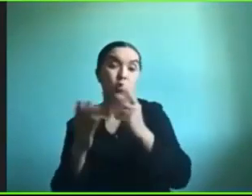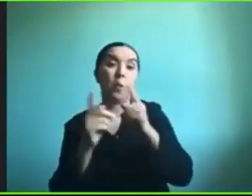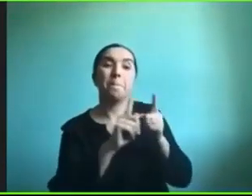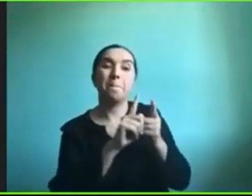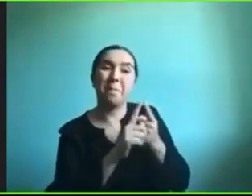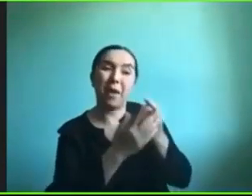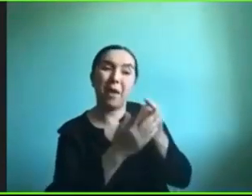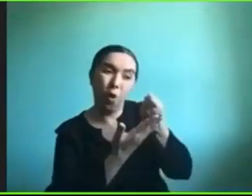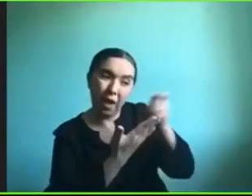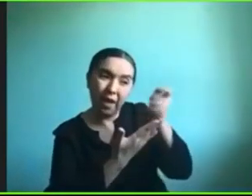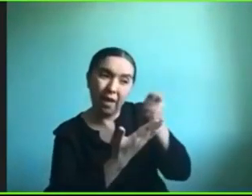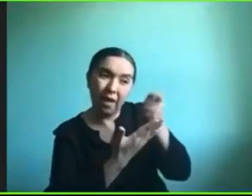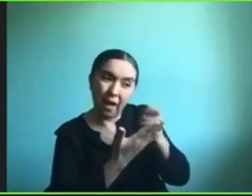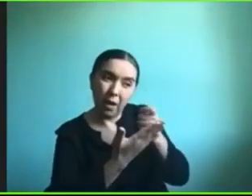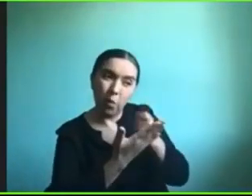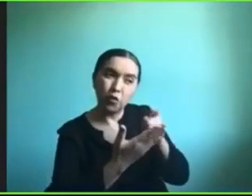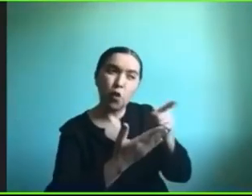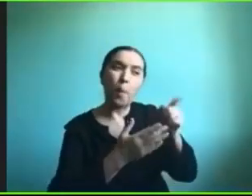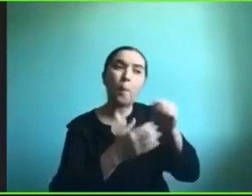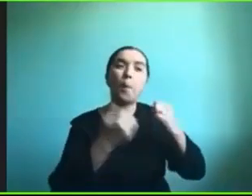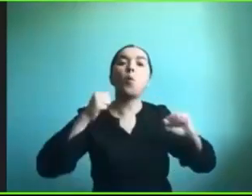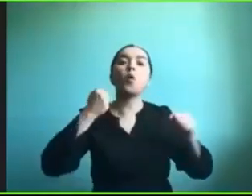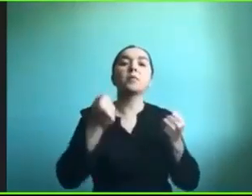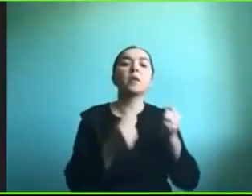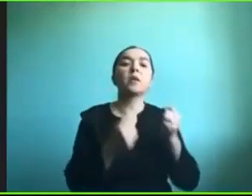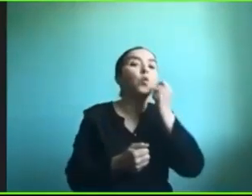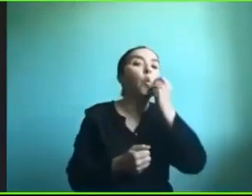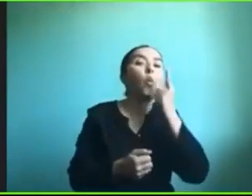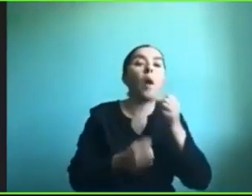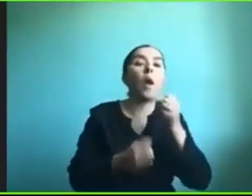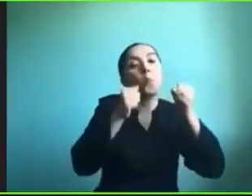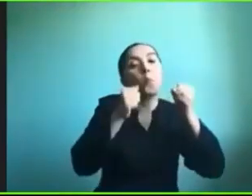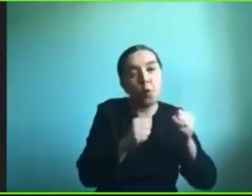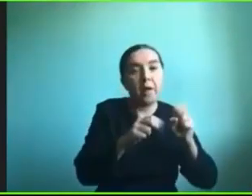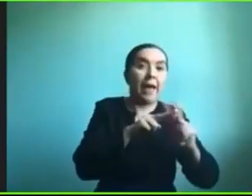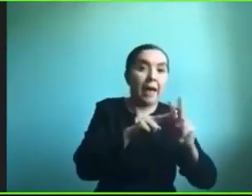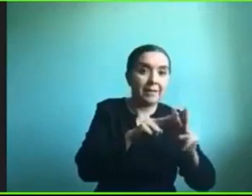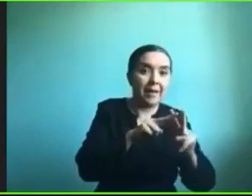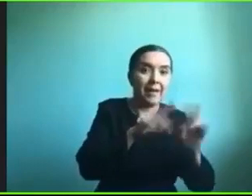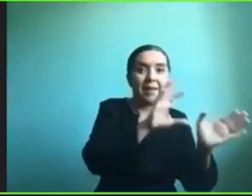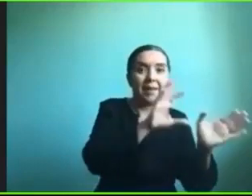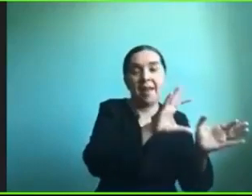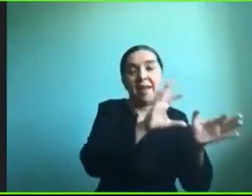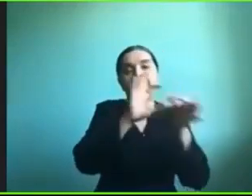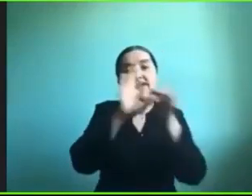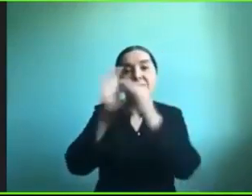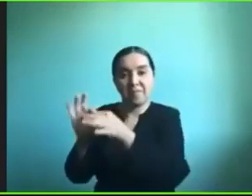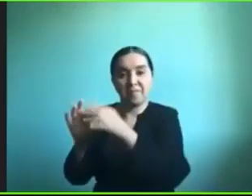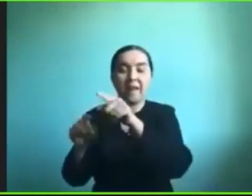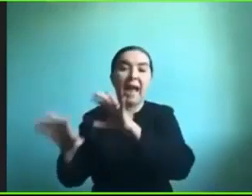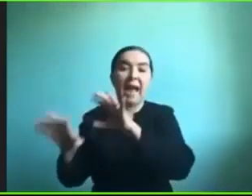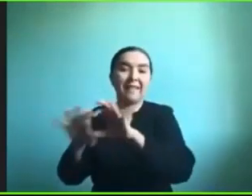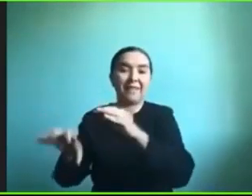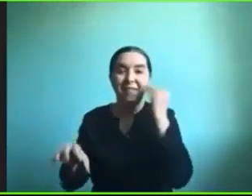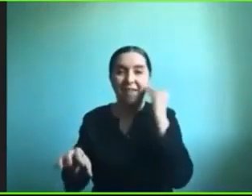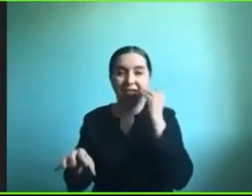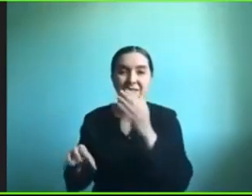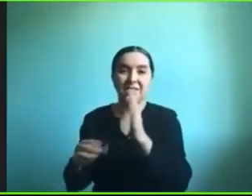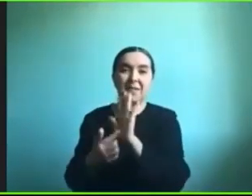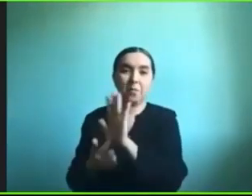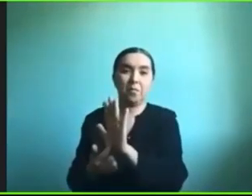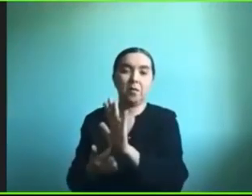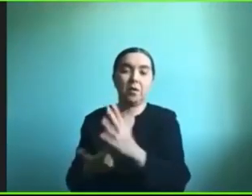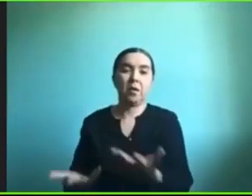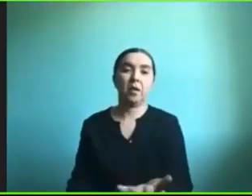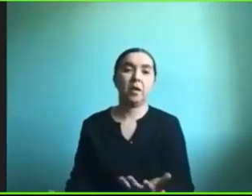en función de eso vamos probando la actividad que podemos lograr con los chicos entonces de repente trabajamos inicialmente con